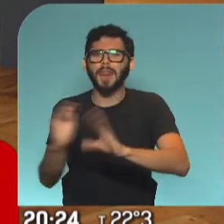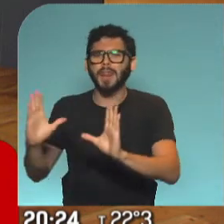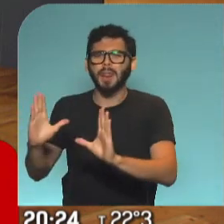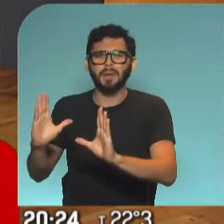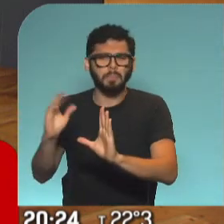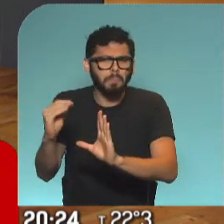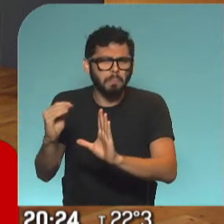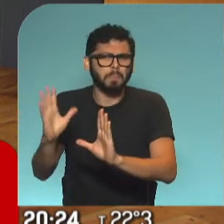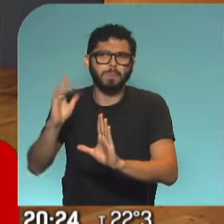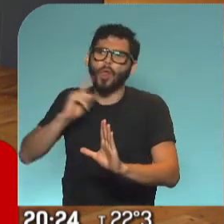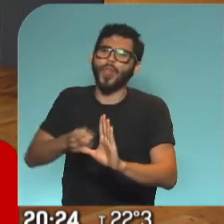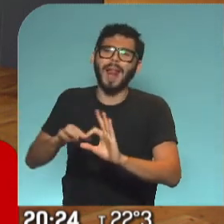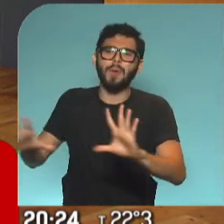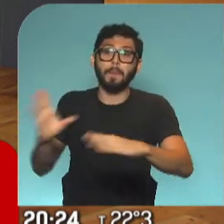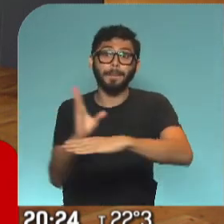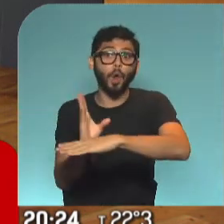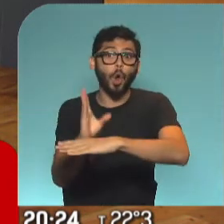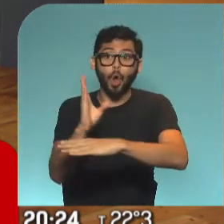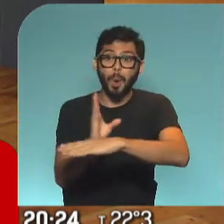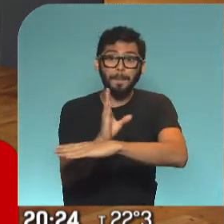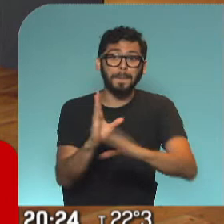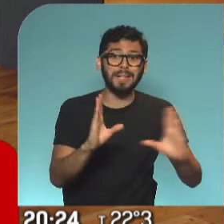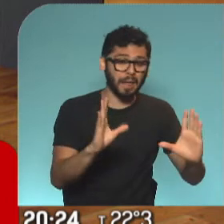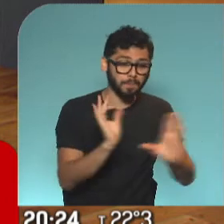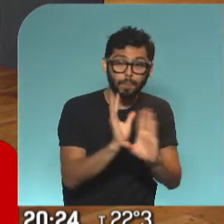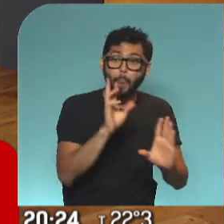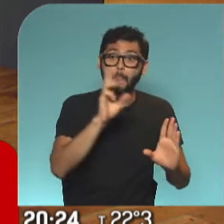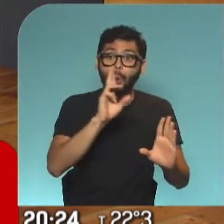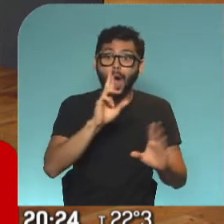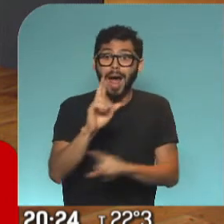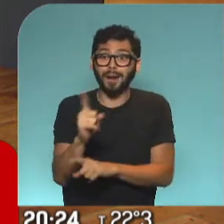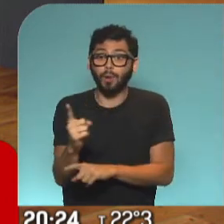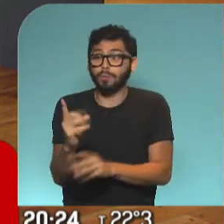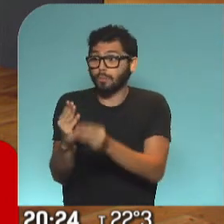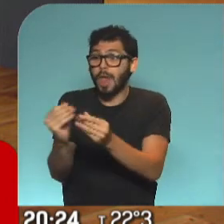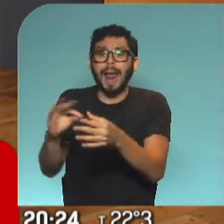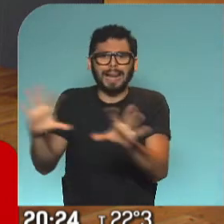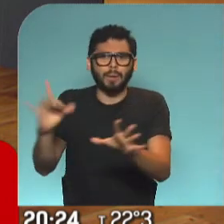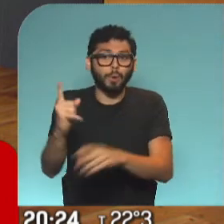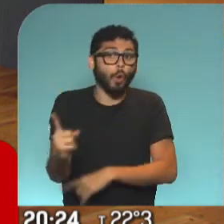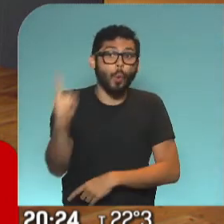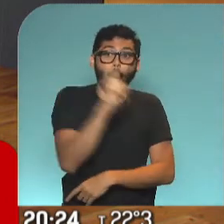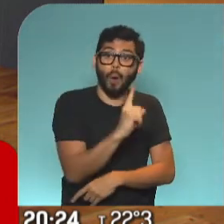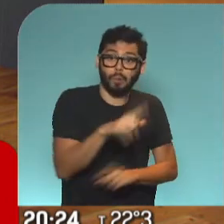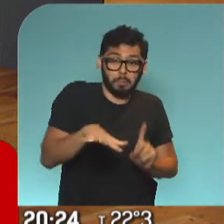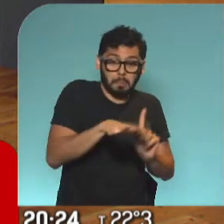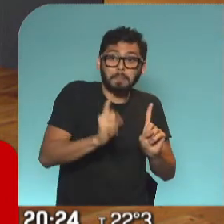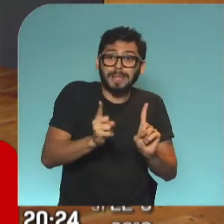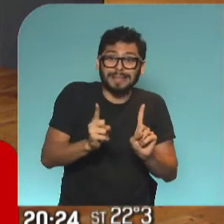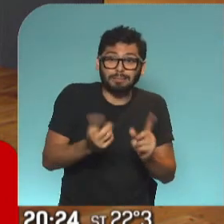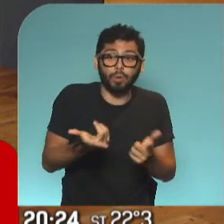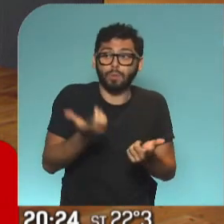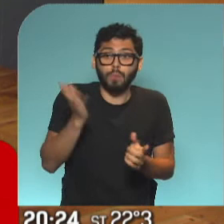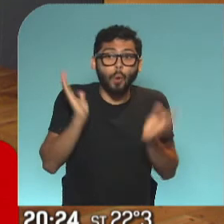porque, obviamente, si vuelve a una situación de pobreza extrema, de violencia de género, de falta de recursos, probablemente se vea nuevamente